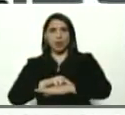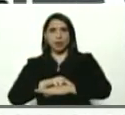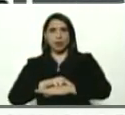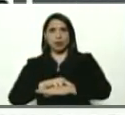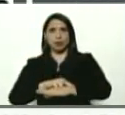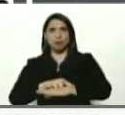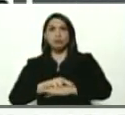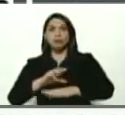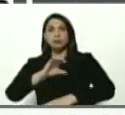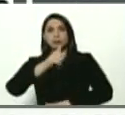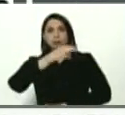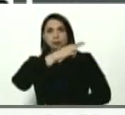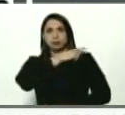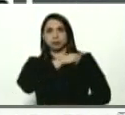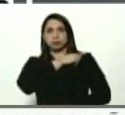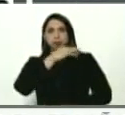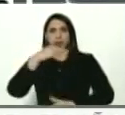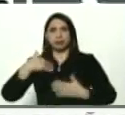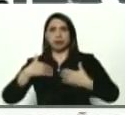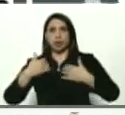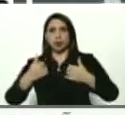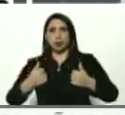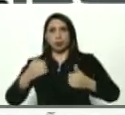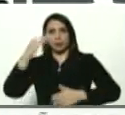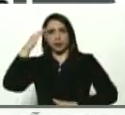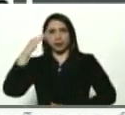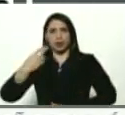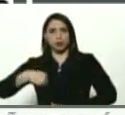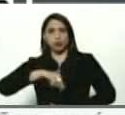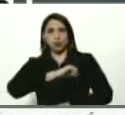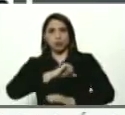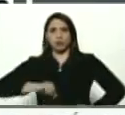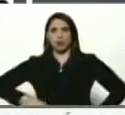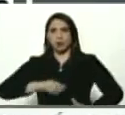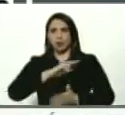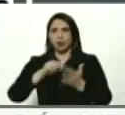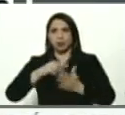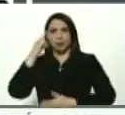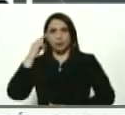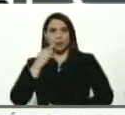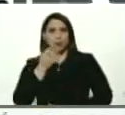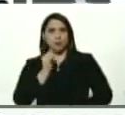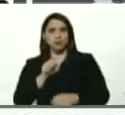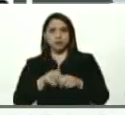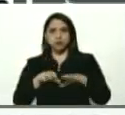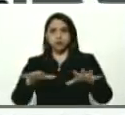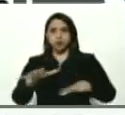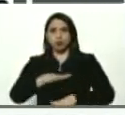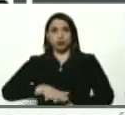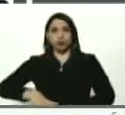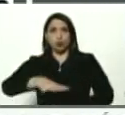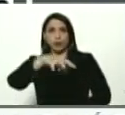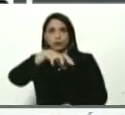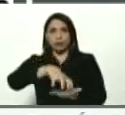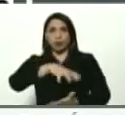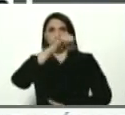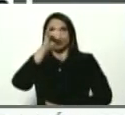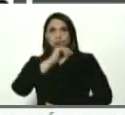salud militar, de nuestra Fuerza Armada Nacional Bolivariana. Están desplegados en todo el estado Zulia,